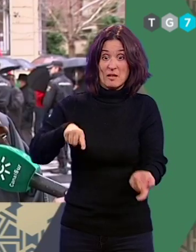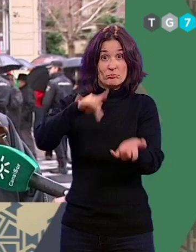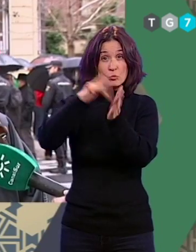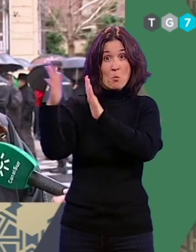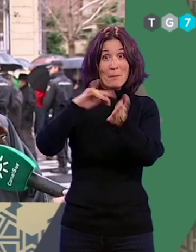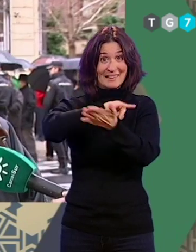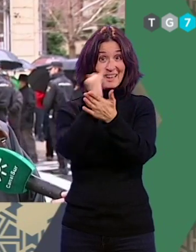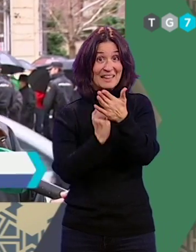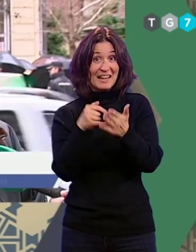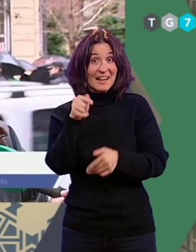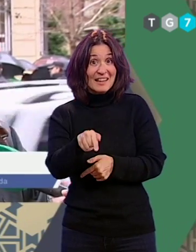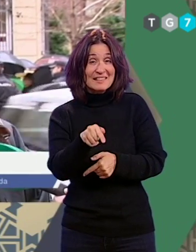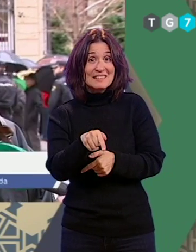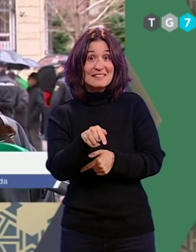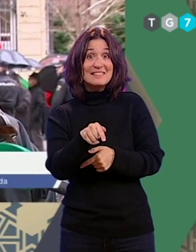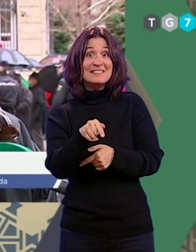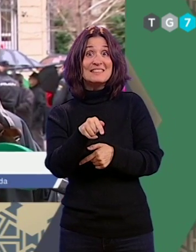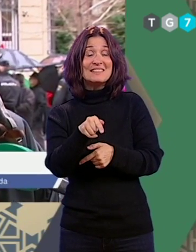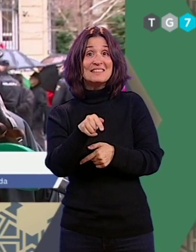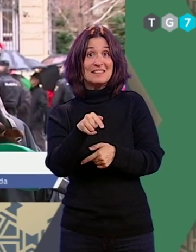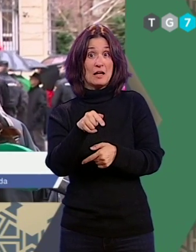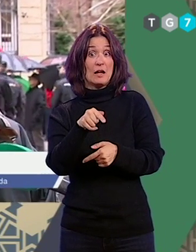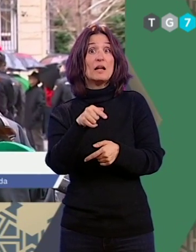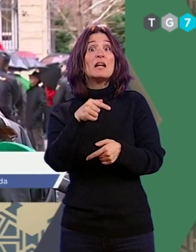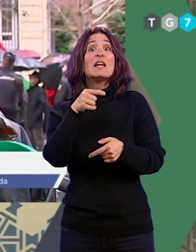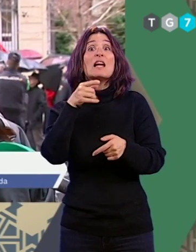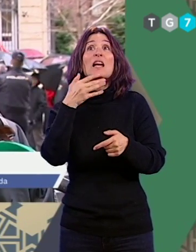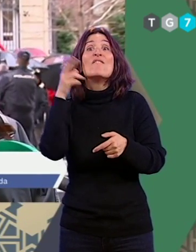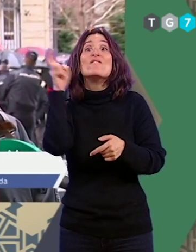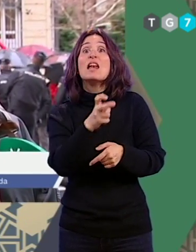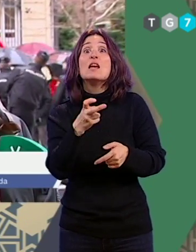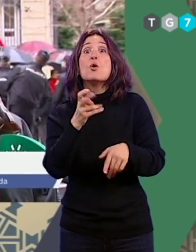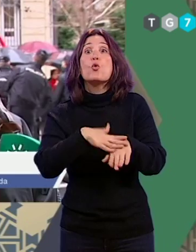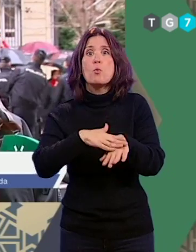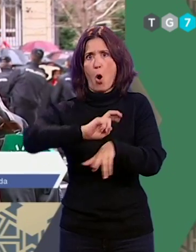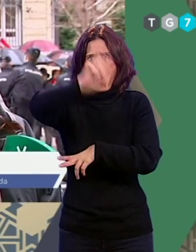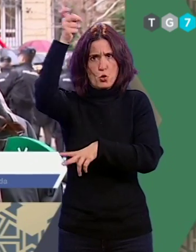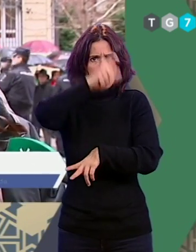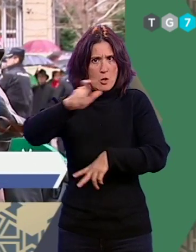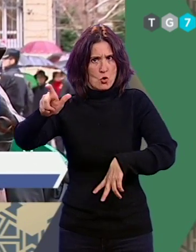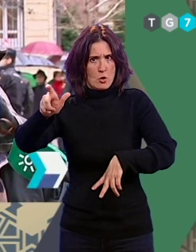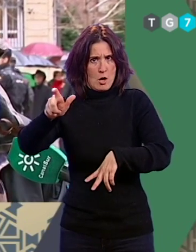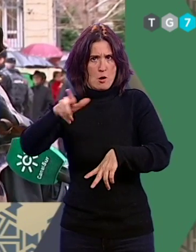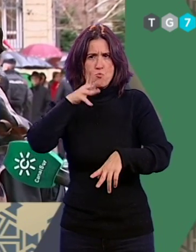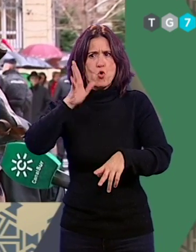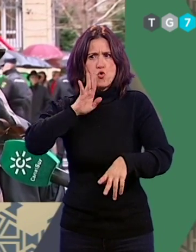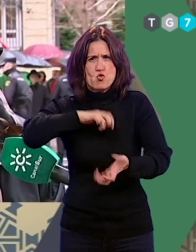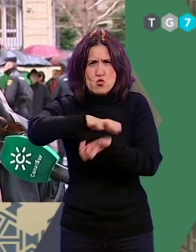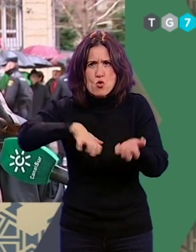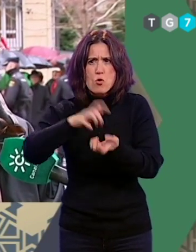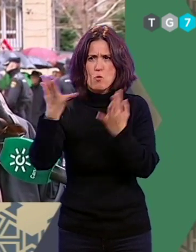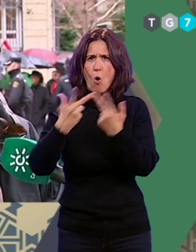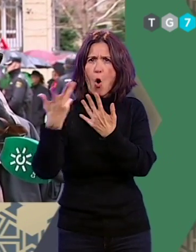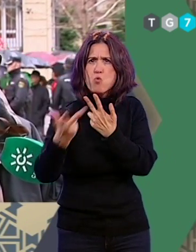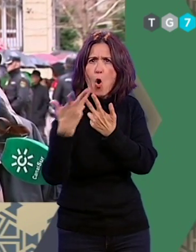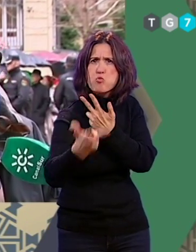la han hecho otros, tal como se está comprobando con la corrupción y con lo que ya han robado